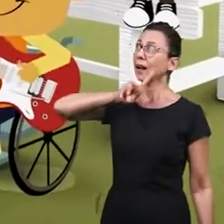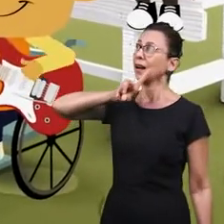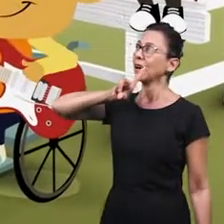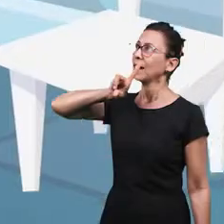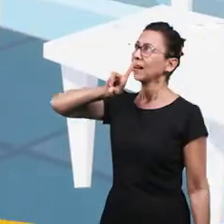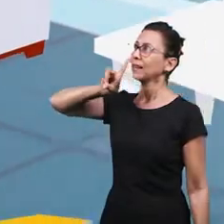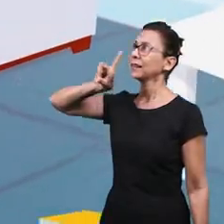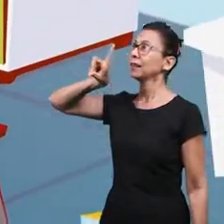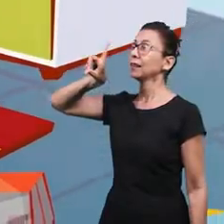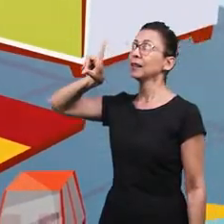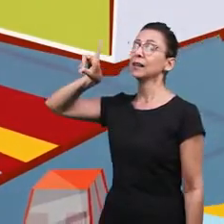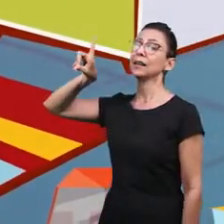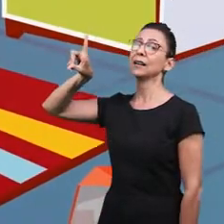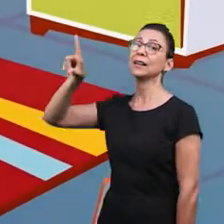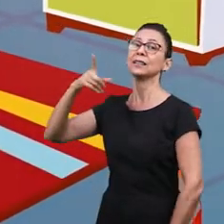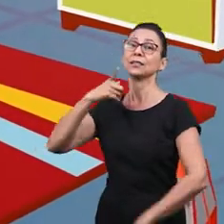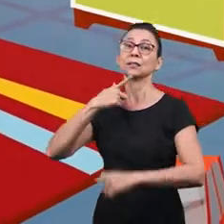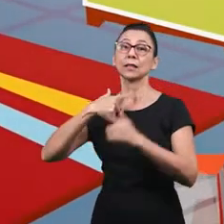Ay,